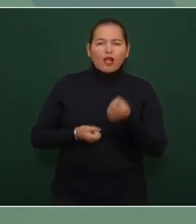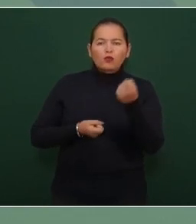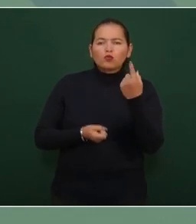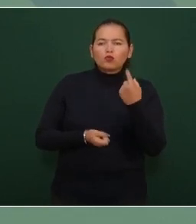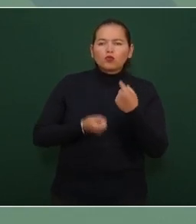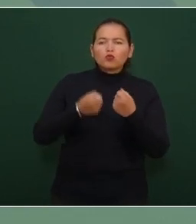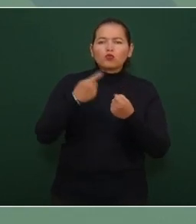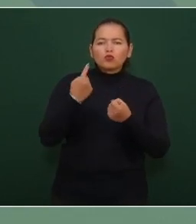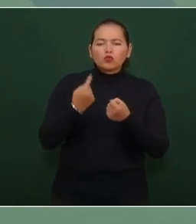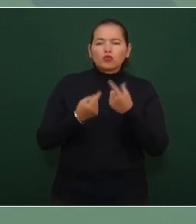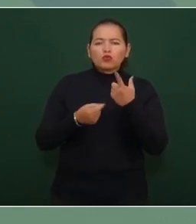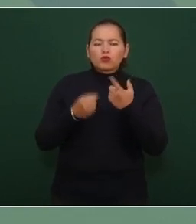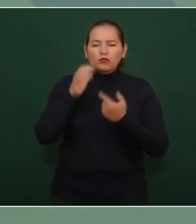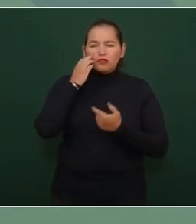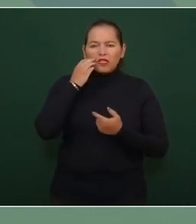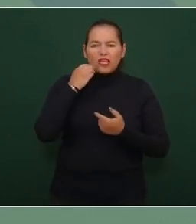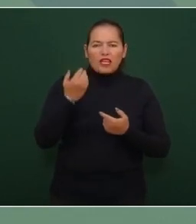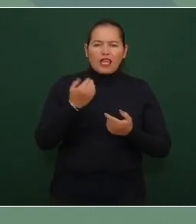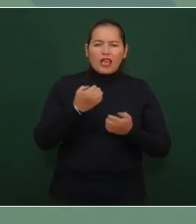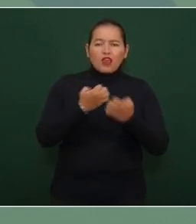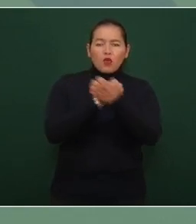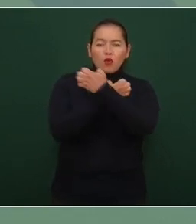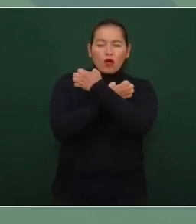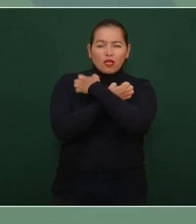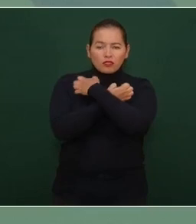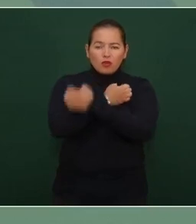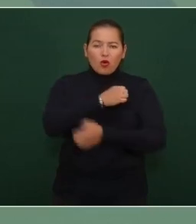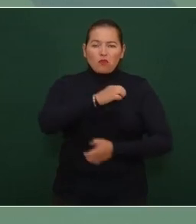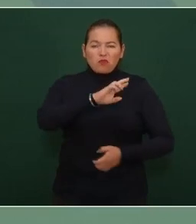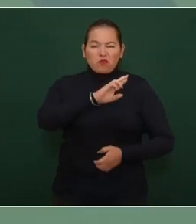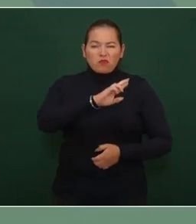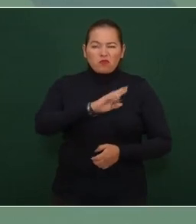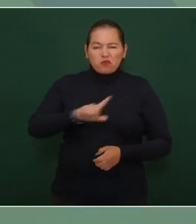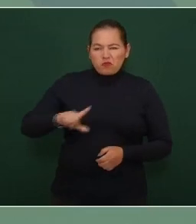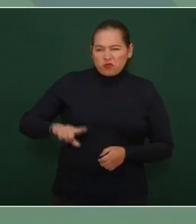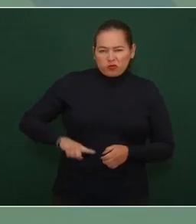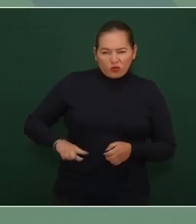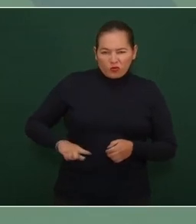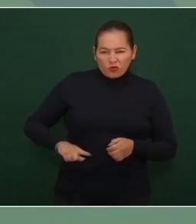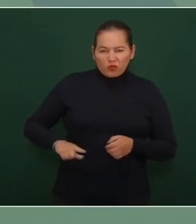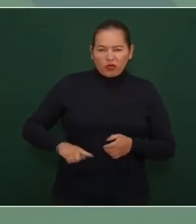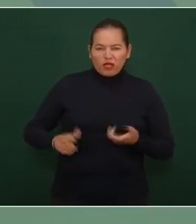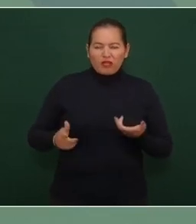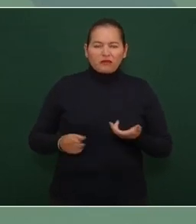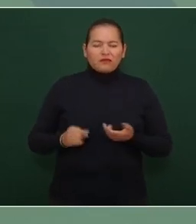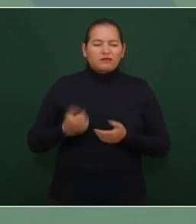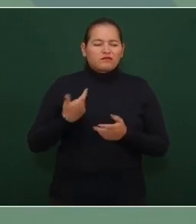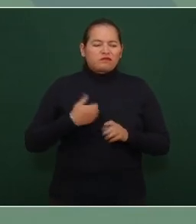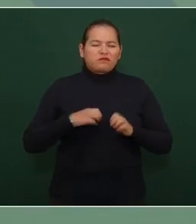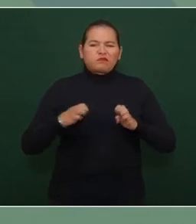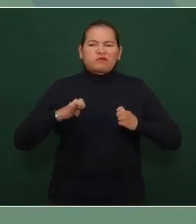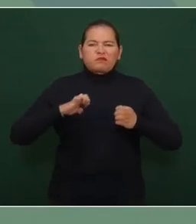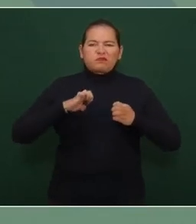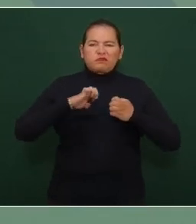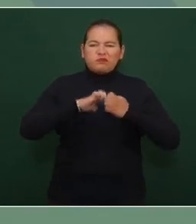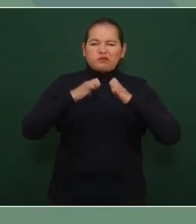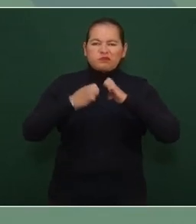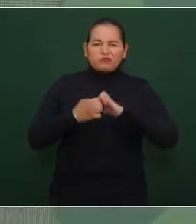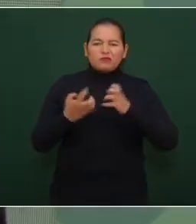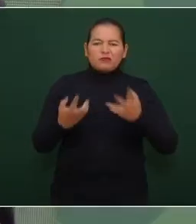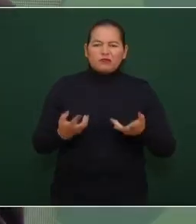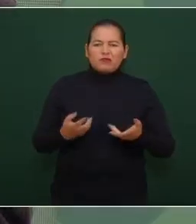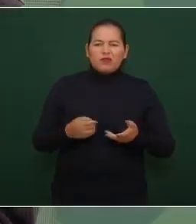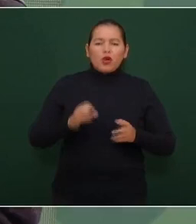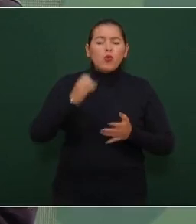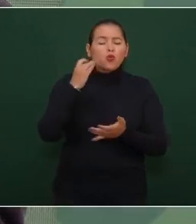enemigos de la educación pública que quisieran que estudiara nada más el que tuviese para